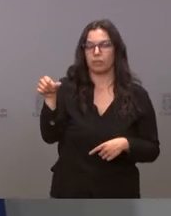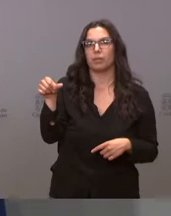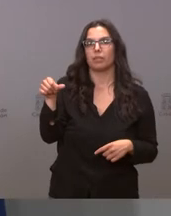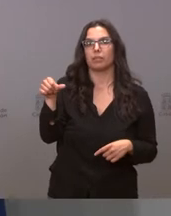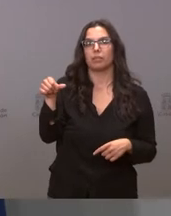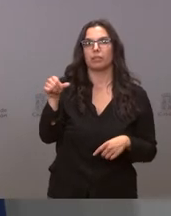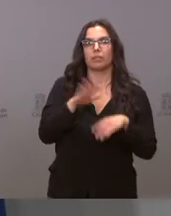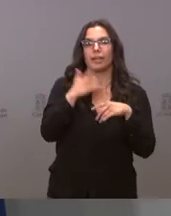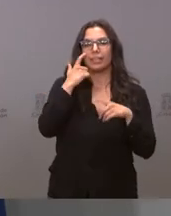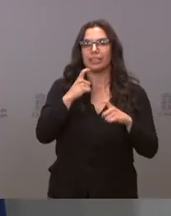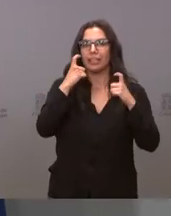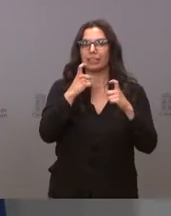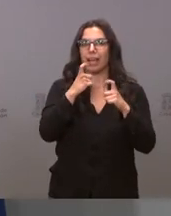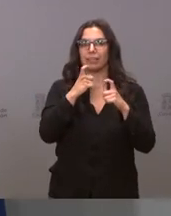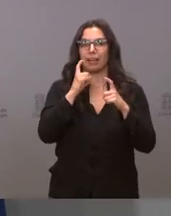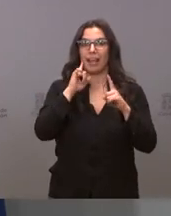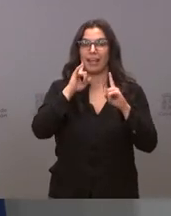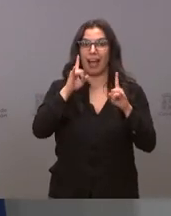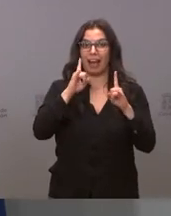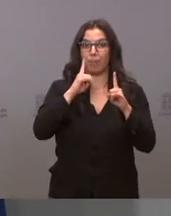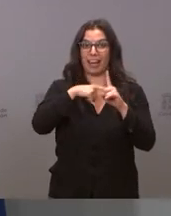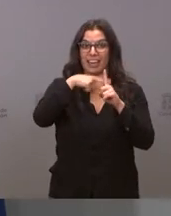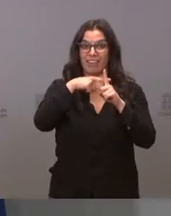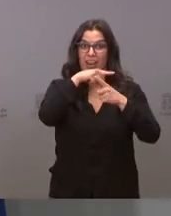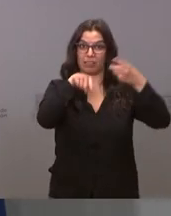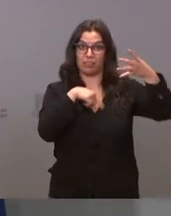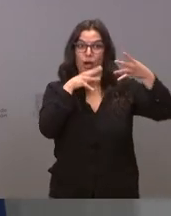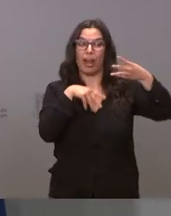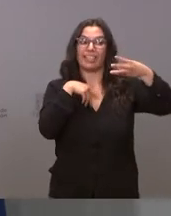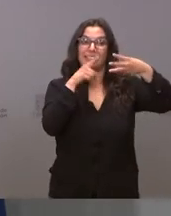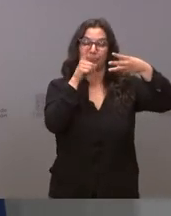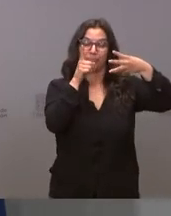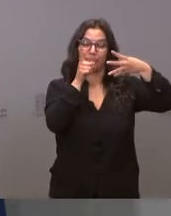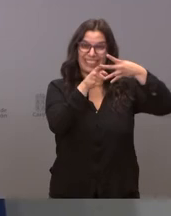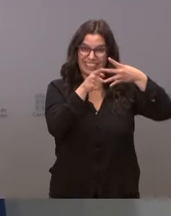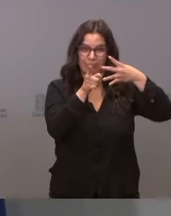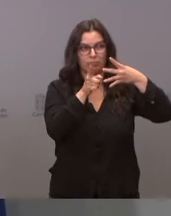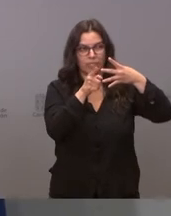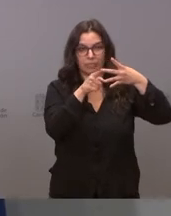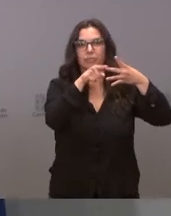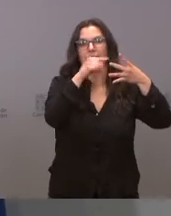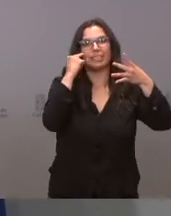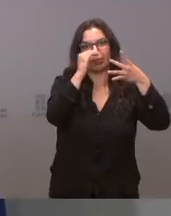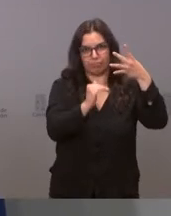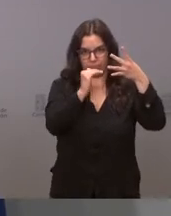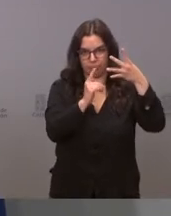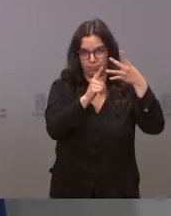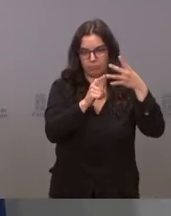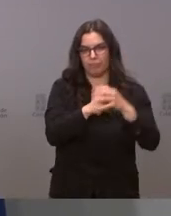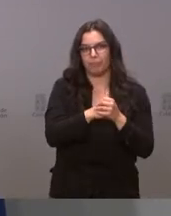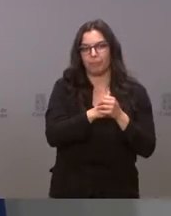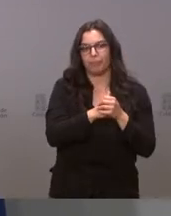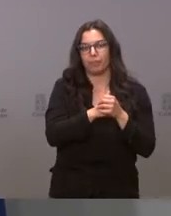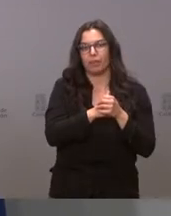rebajar el nivel de alarma si las cosas siguen yendo bien decirles que nos preocupa mucho el incremento de